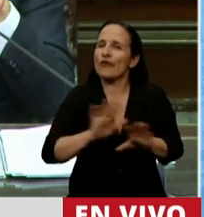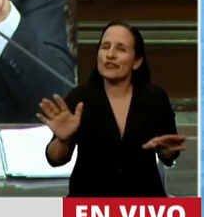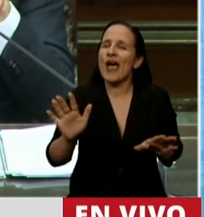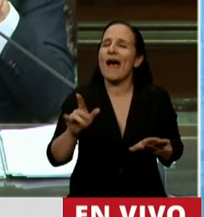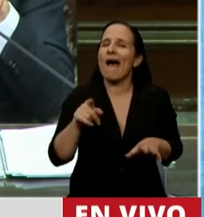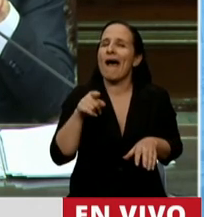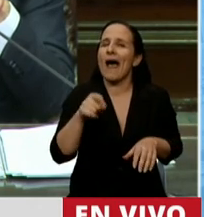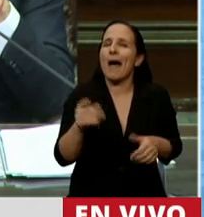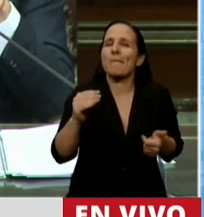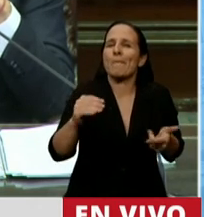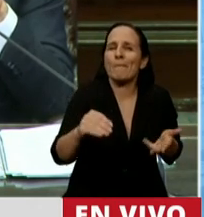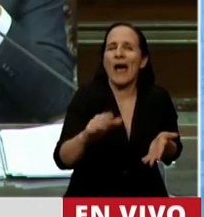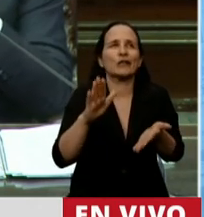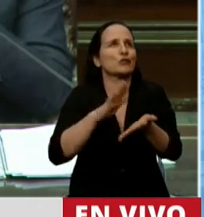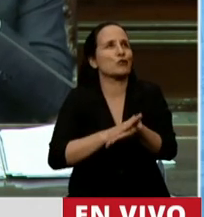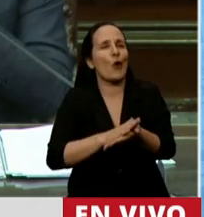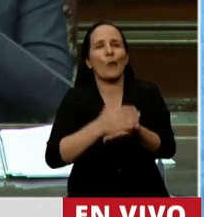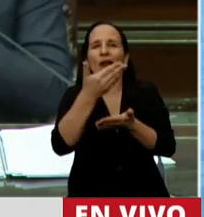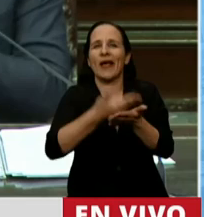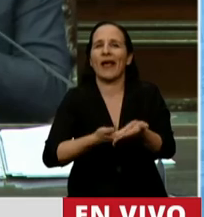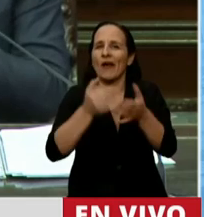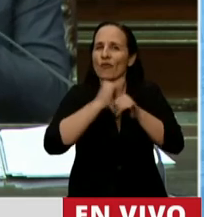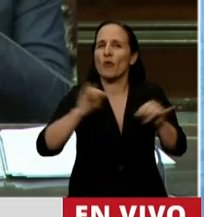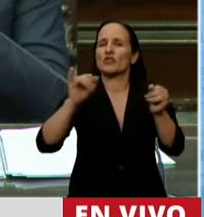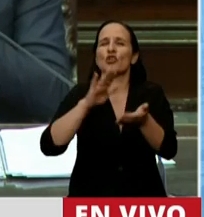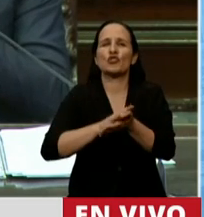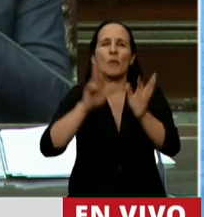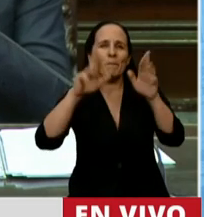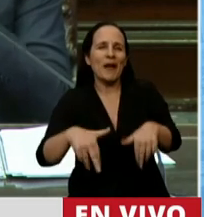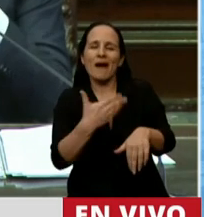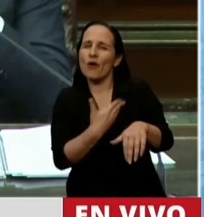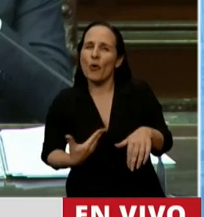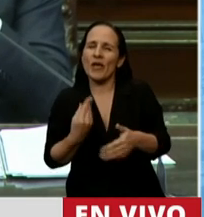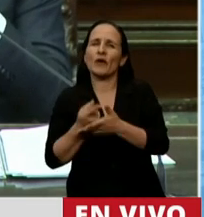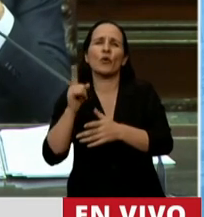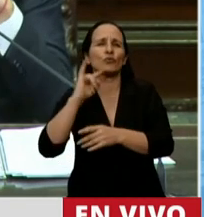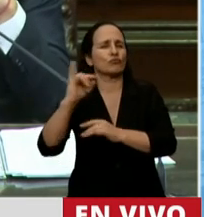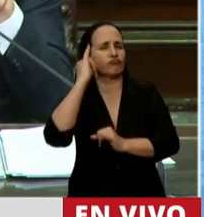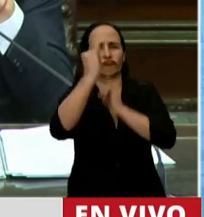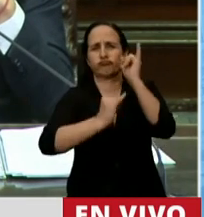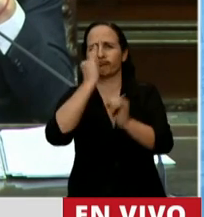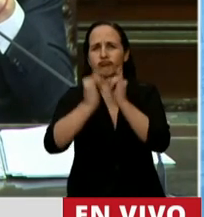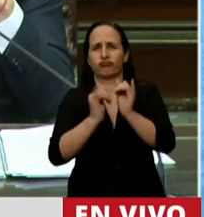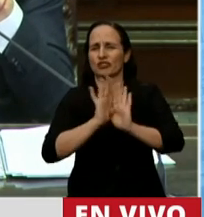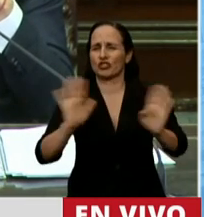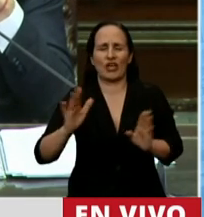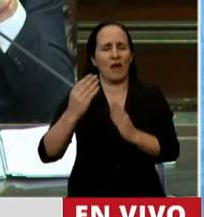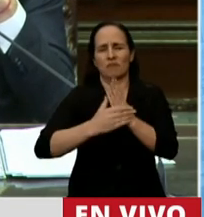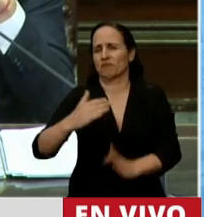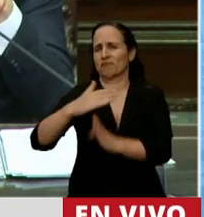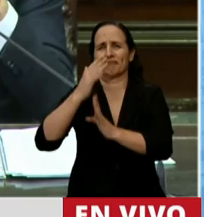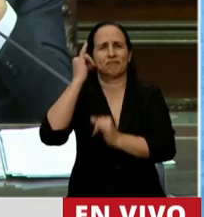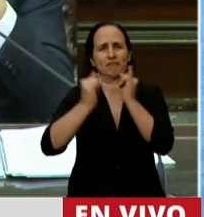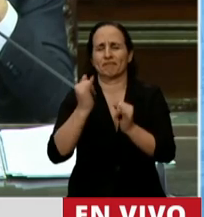aspectos relativos al informe que hay que dar sobre las políticas públicas, lo ha dado con creces el señor Jefe de Gabinete,